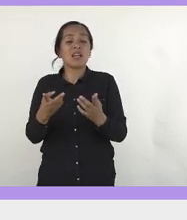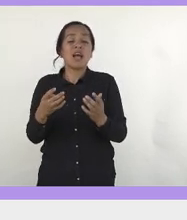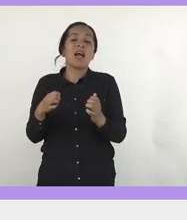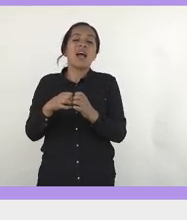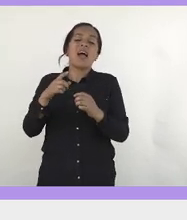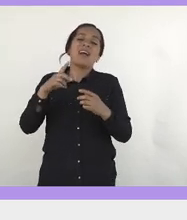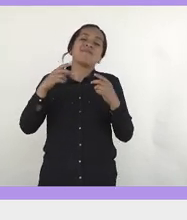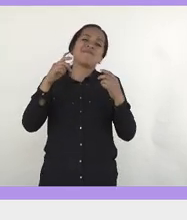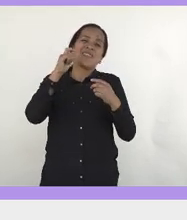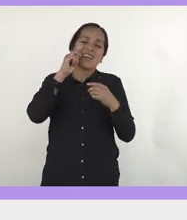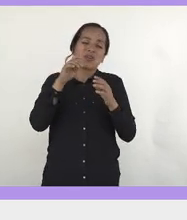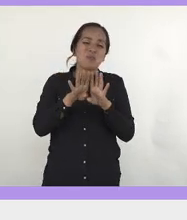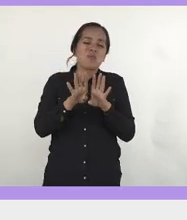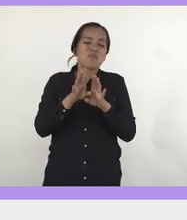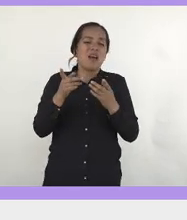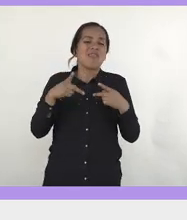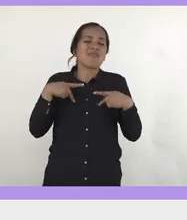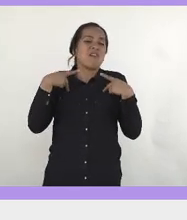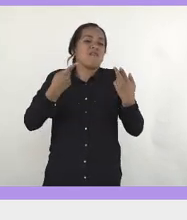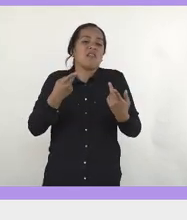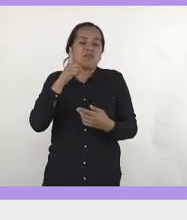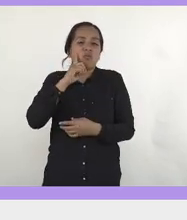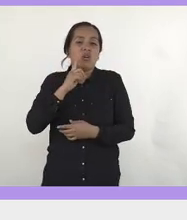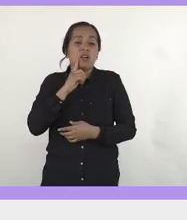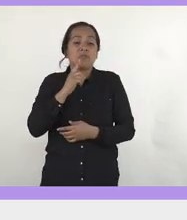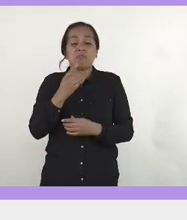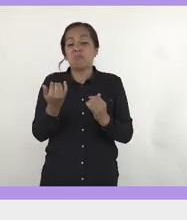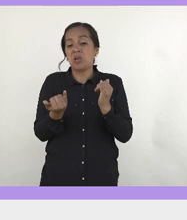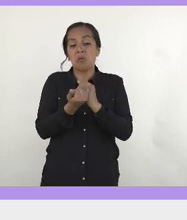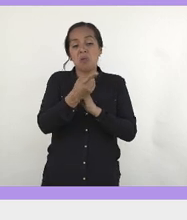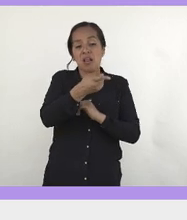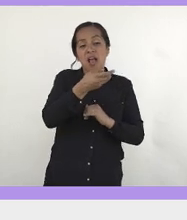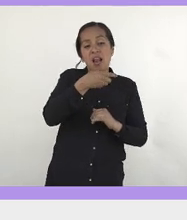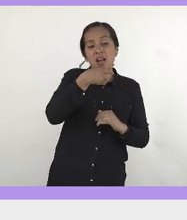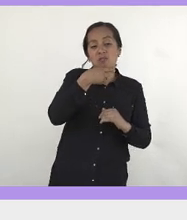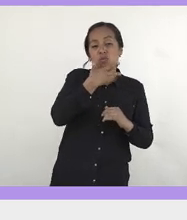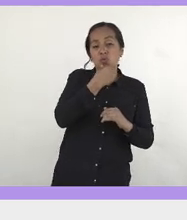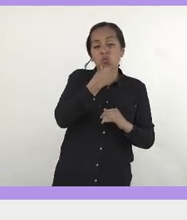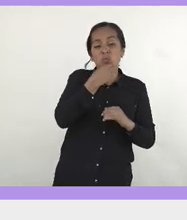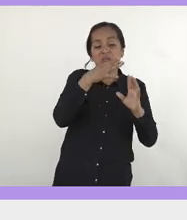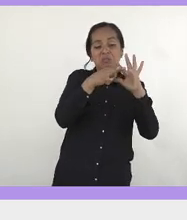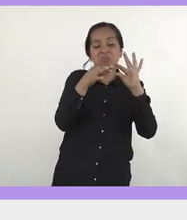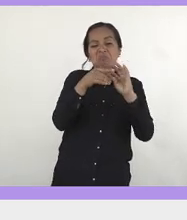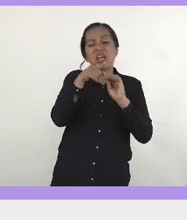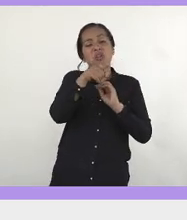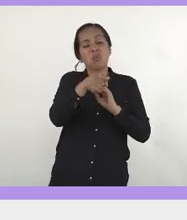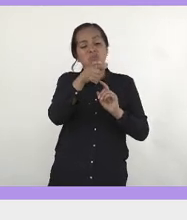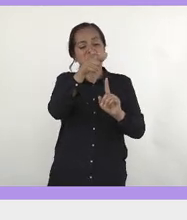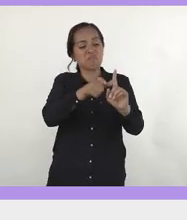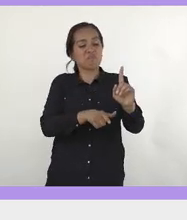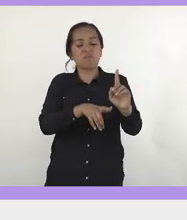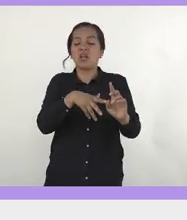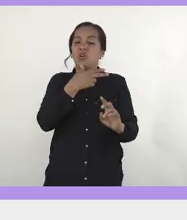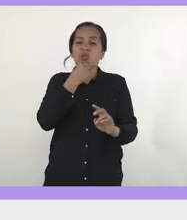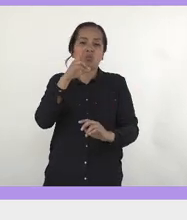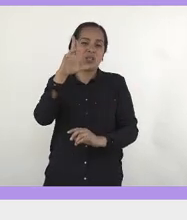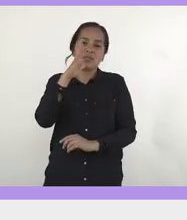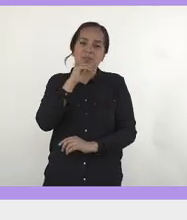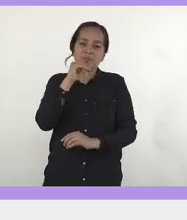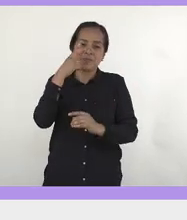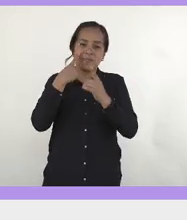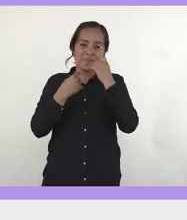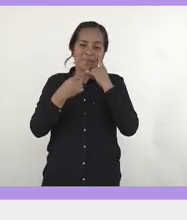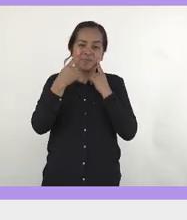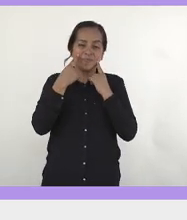débil, a ustedes le han dicho que ustedes no pueden llorar. La mayoría de la gente que es diagnosticada con depresión en el mundo son mujeres